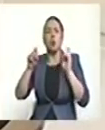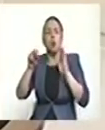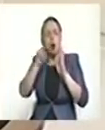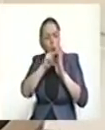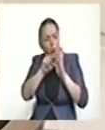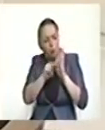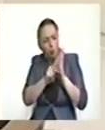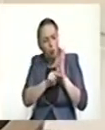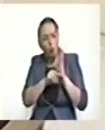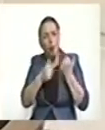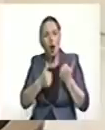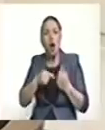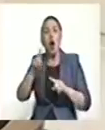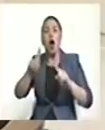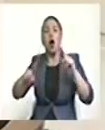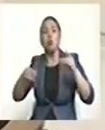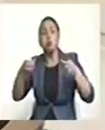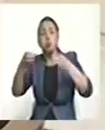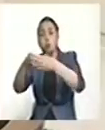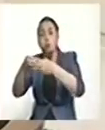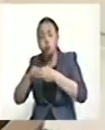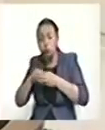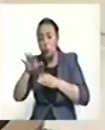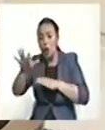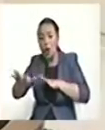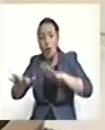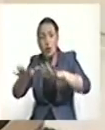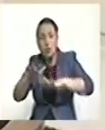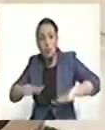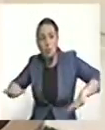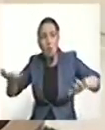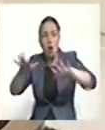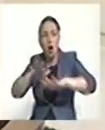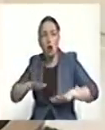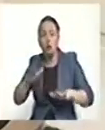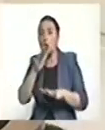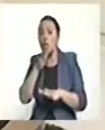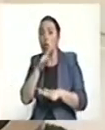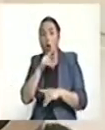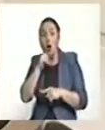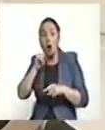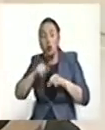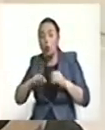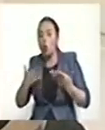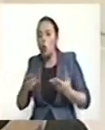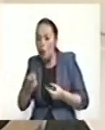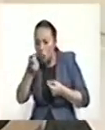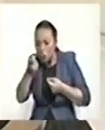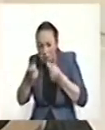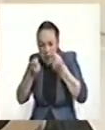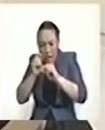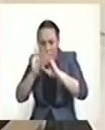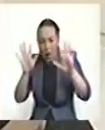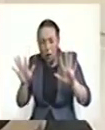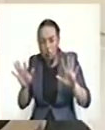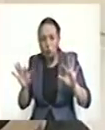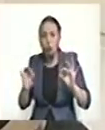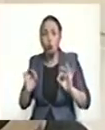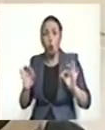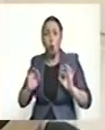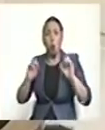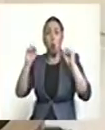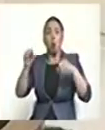para la toma de ciertas providencias. Y ojo con lo que dicen, dicen que no tienen que ser motivadas en detalle. Es decir, puede haber